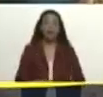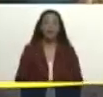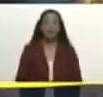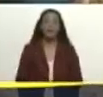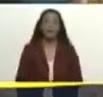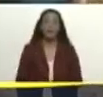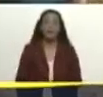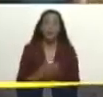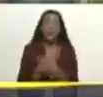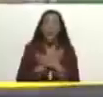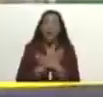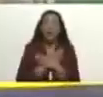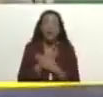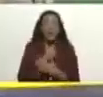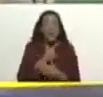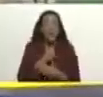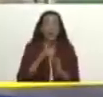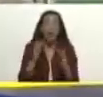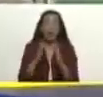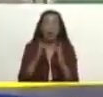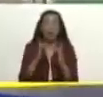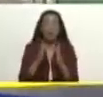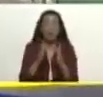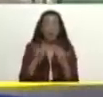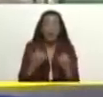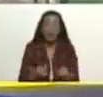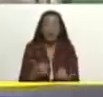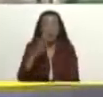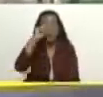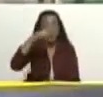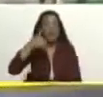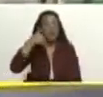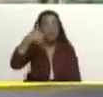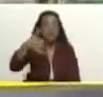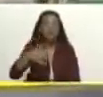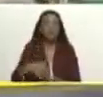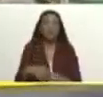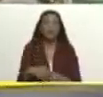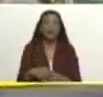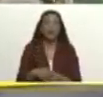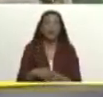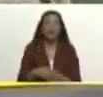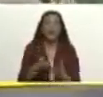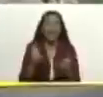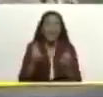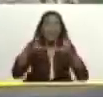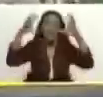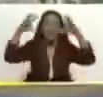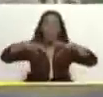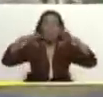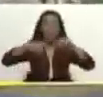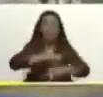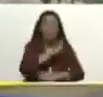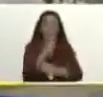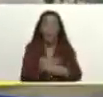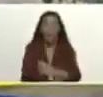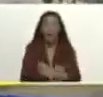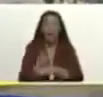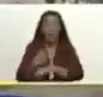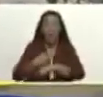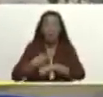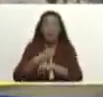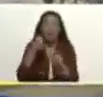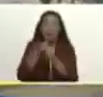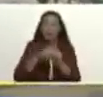nos grata tener este contacto directo usted ya que venimos del tema de las vaguadas de manos del gobernador